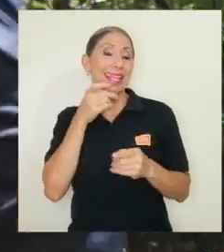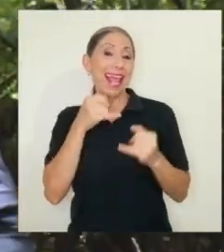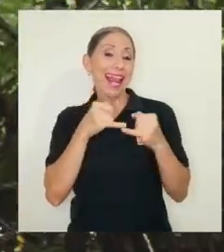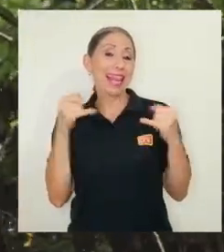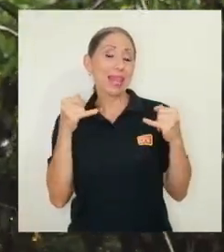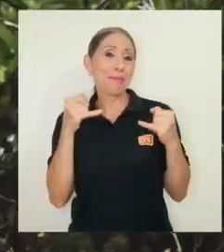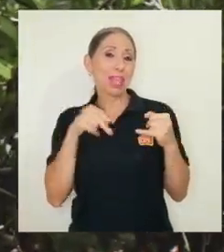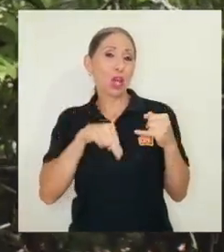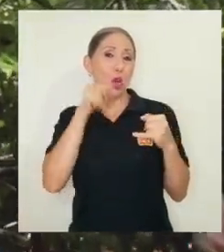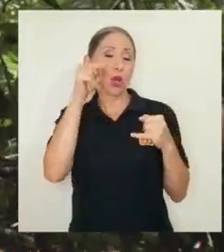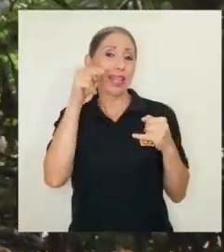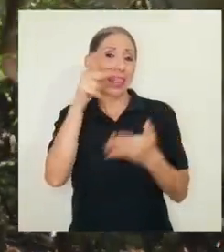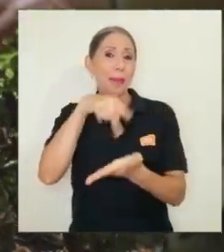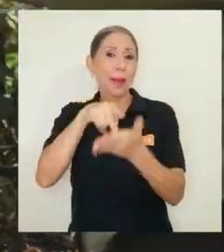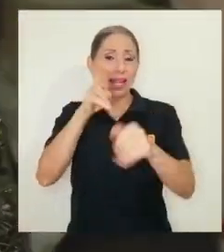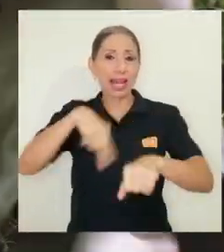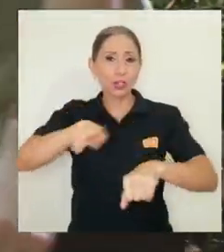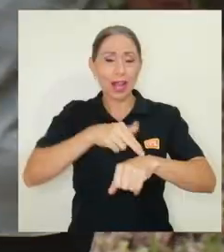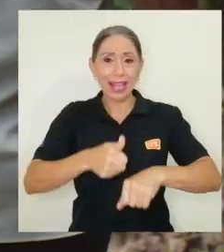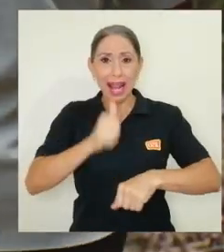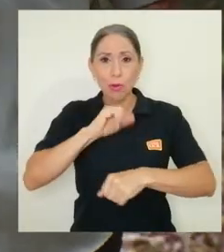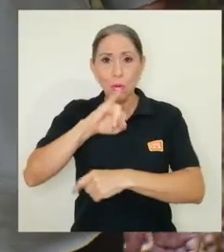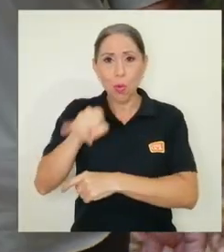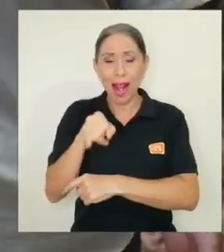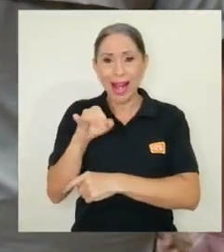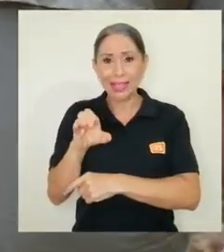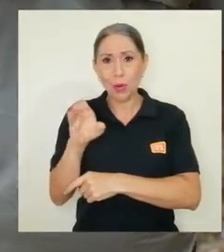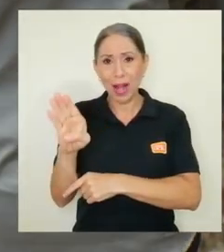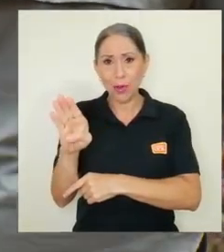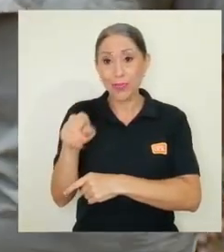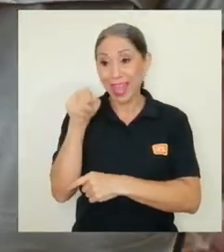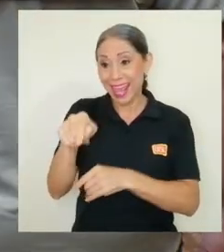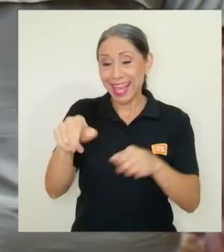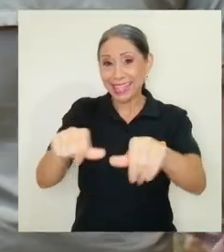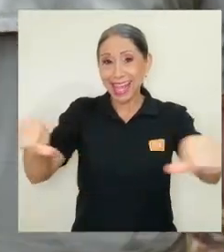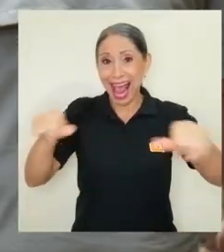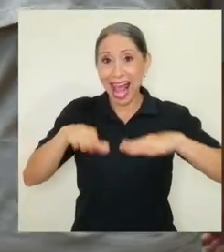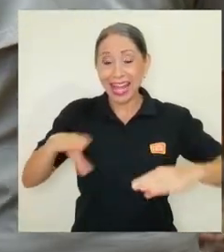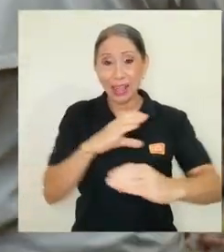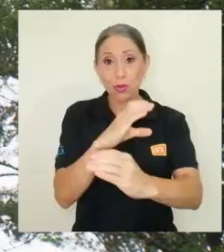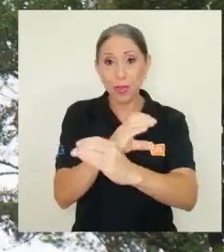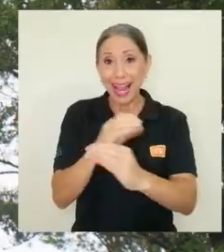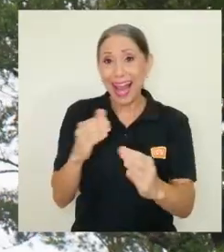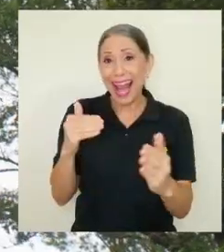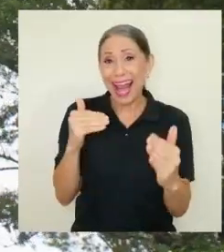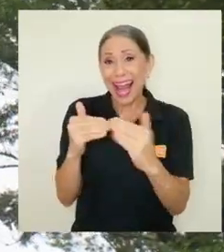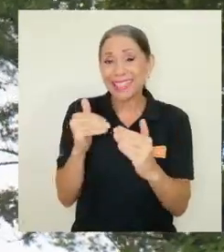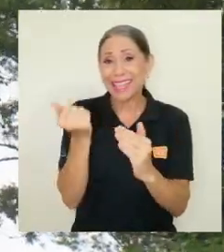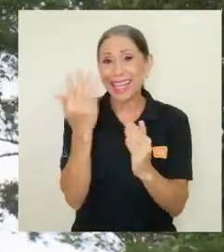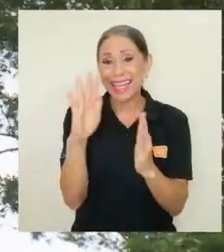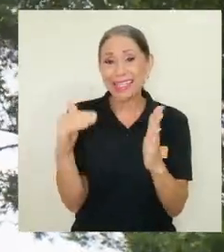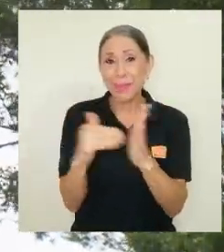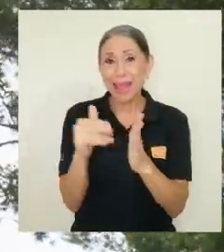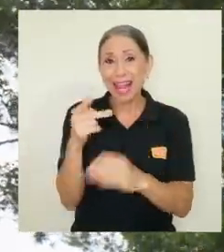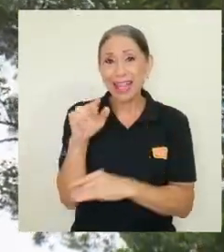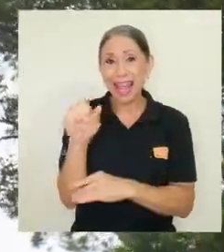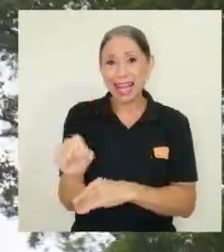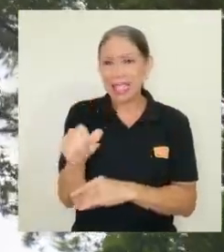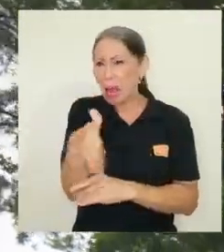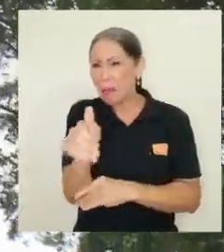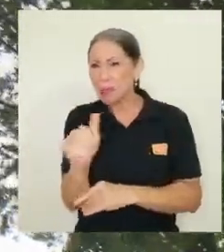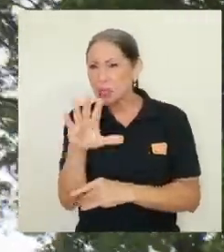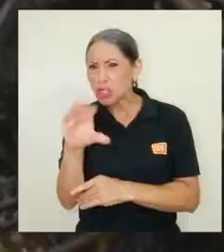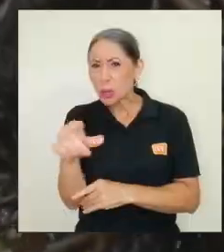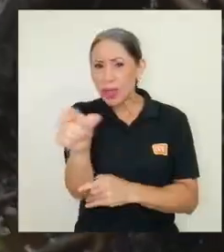parque nacional del agua juan castro blanco en esta área de conservación de casi 15 mil hectáreas nacen alrededor de 50